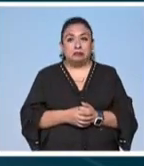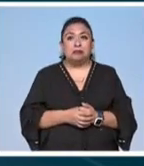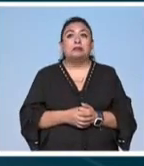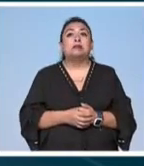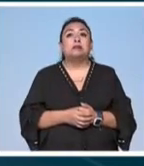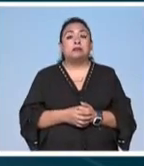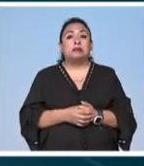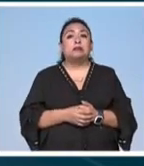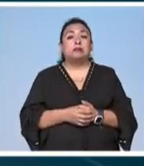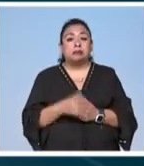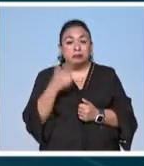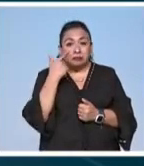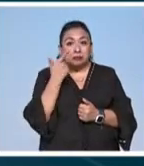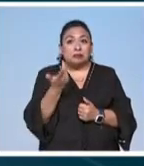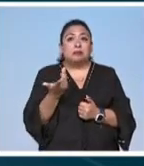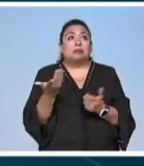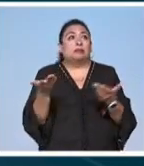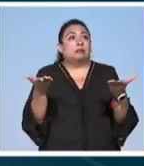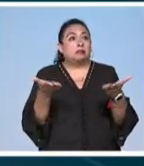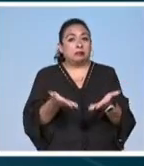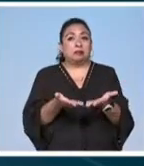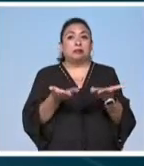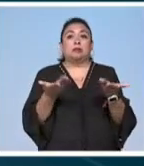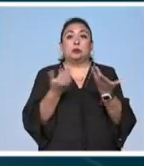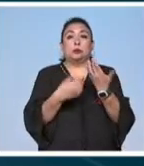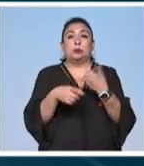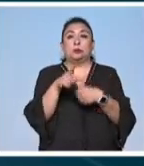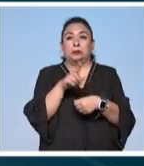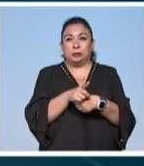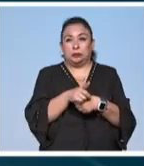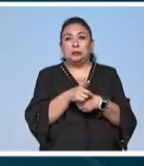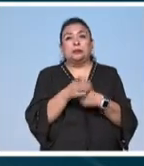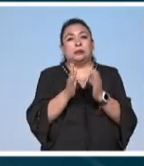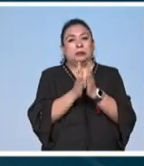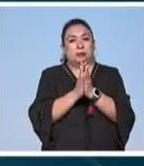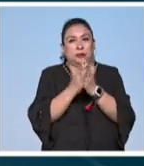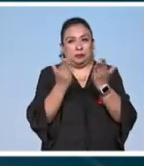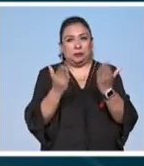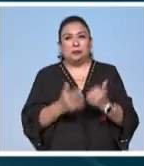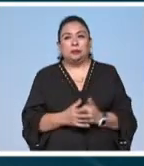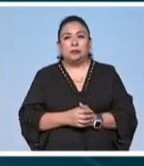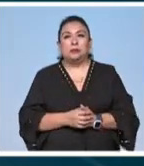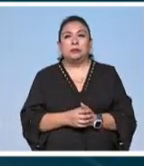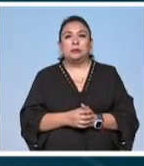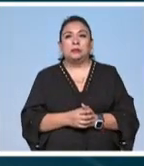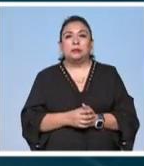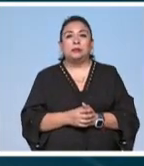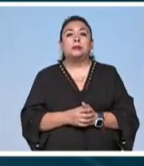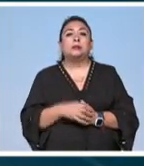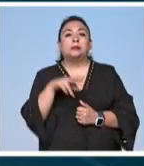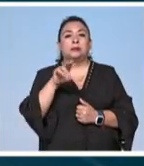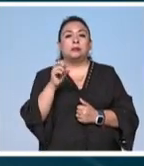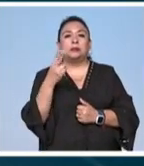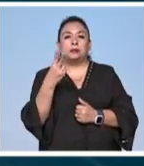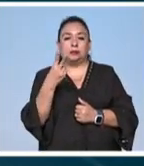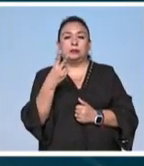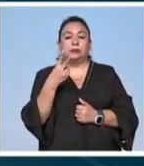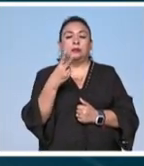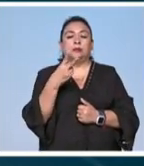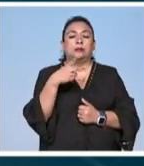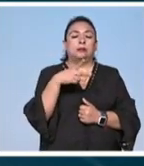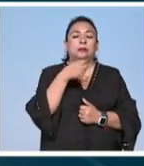estar presente en una sociedad de los libros noticias 22